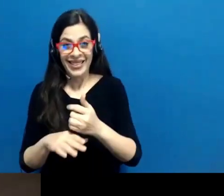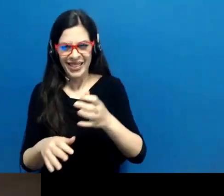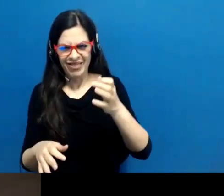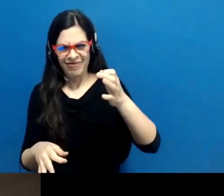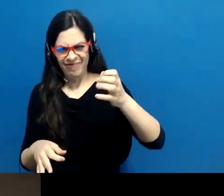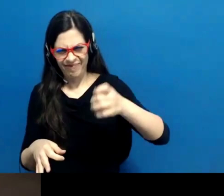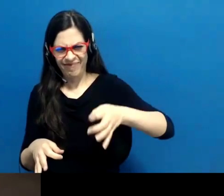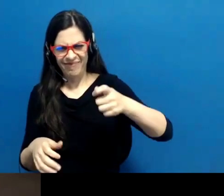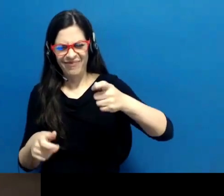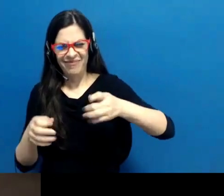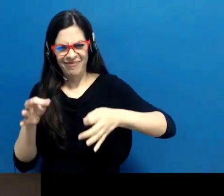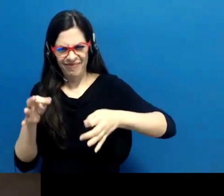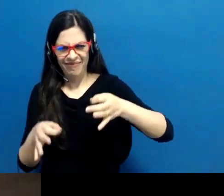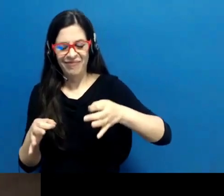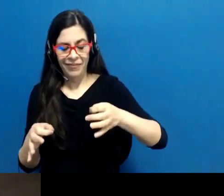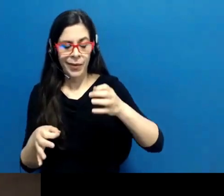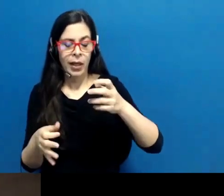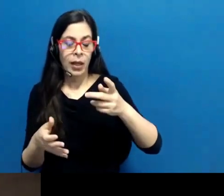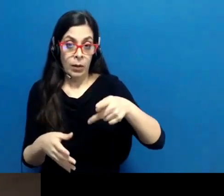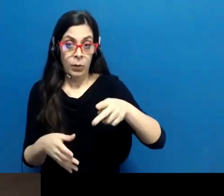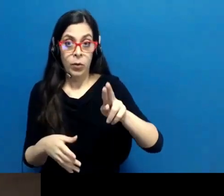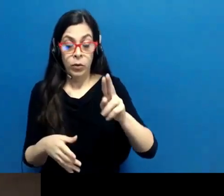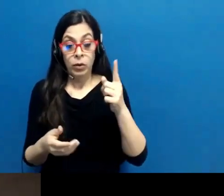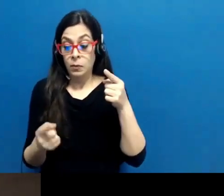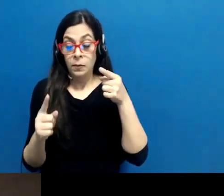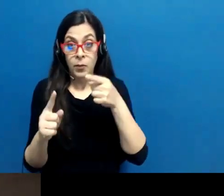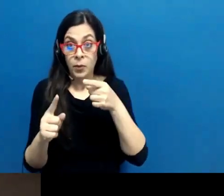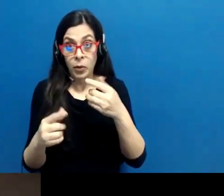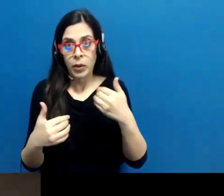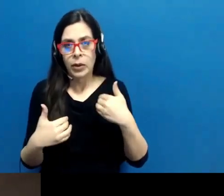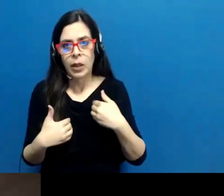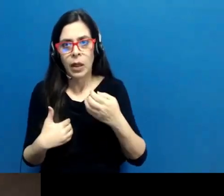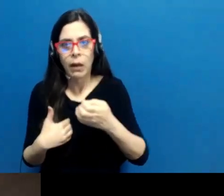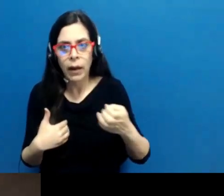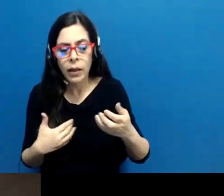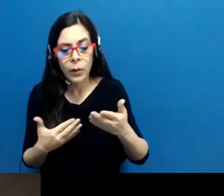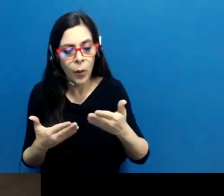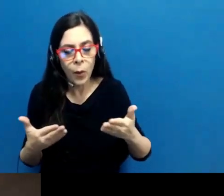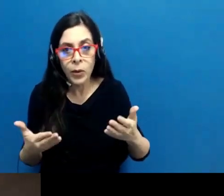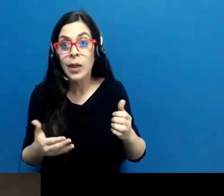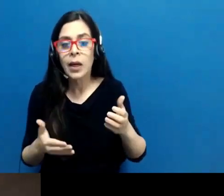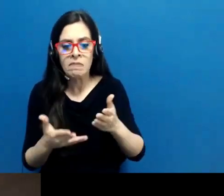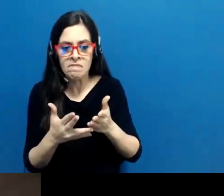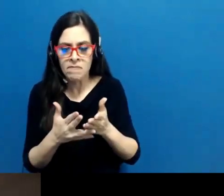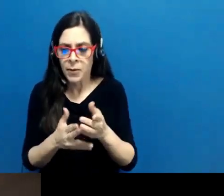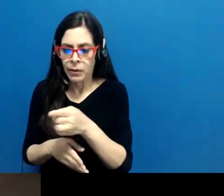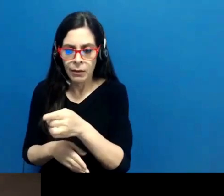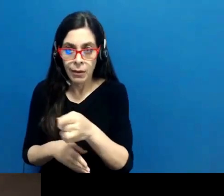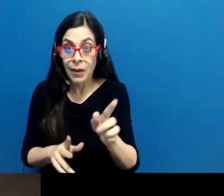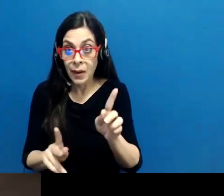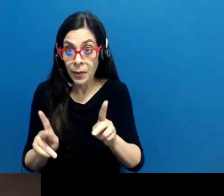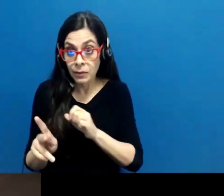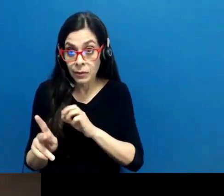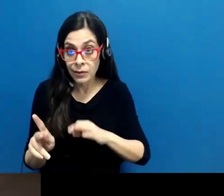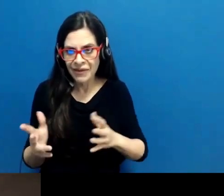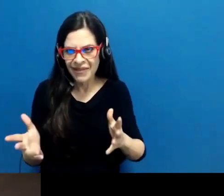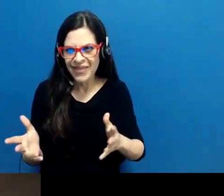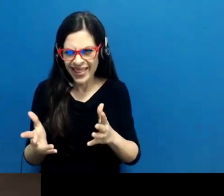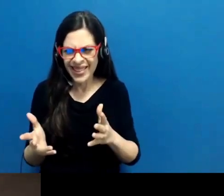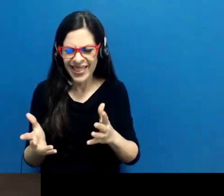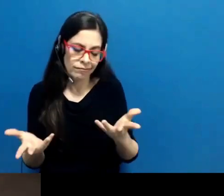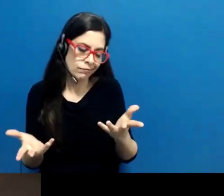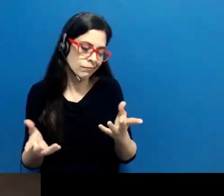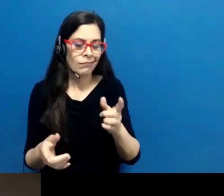Puerto Rico con el propósito de contar con una herramienta que permitiera al personal de las entradas,